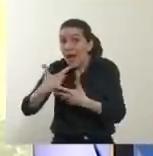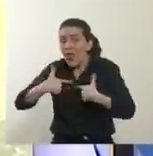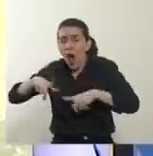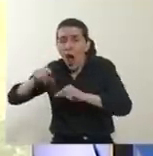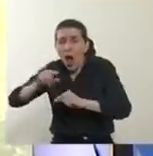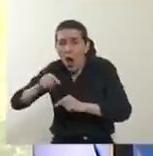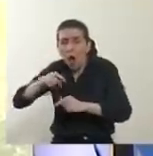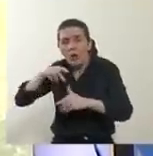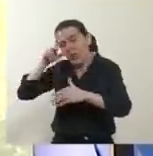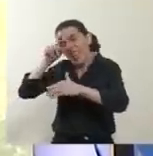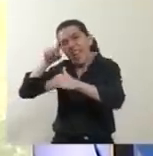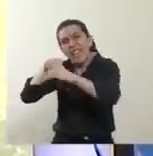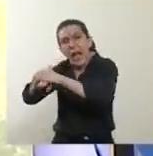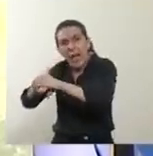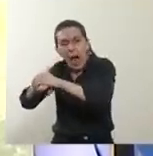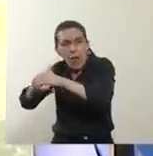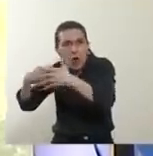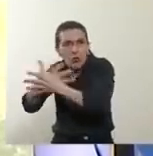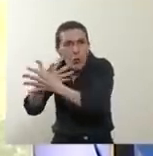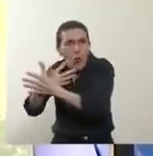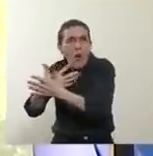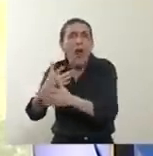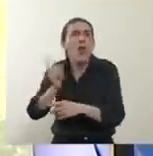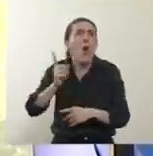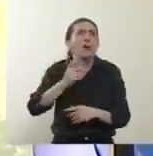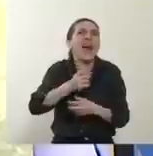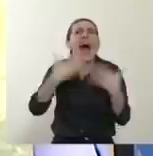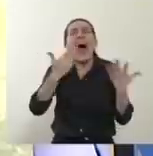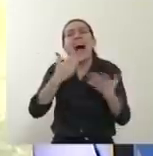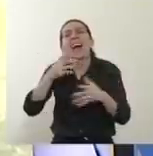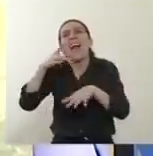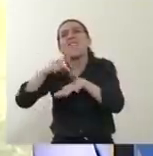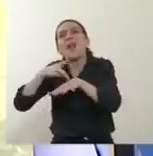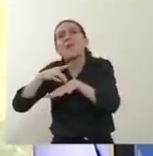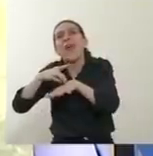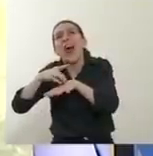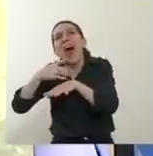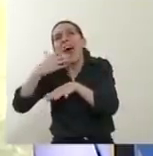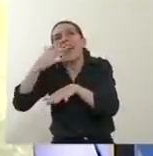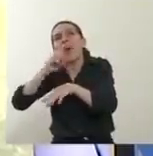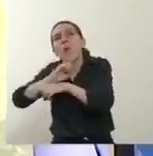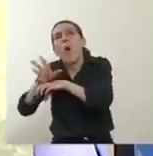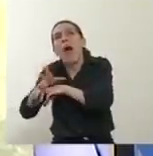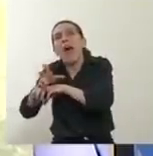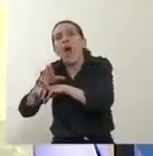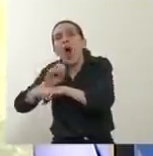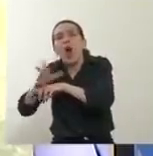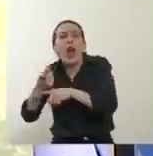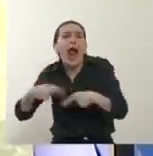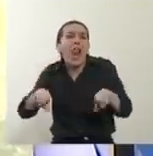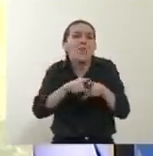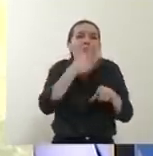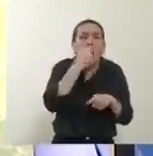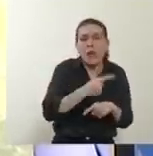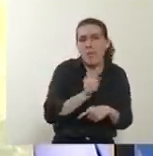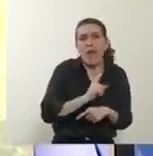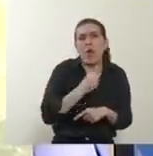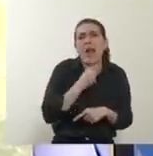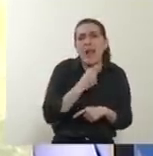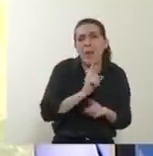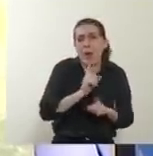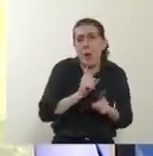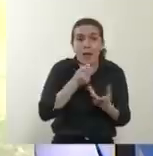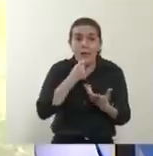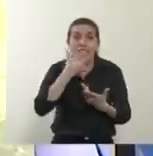no son fáciles, no es una enfermedad más, no es una gripe más. Y aquel que necesita mayores cuidados,